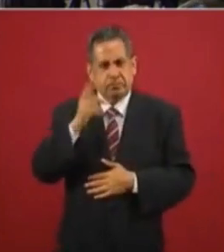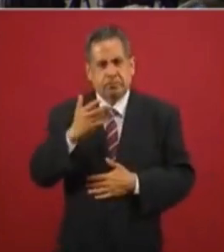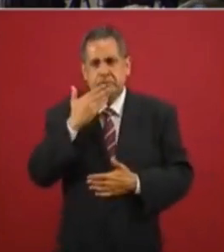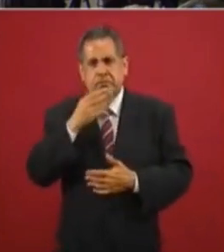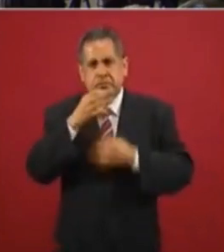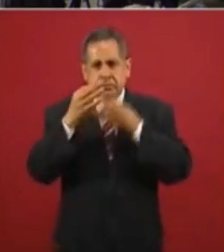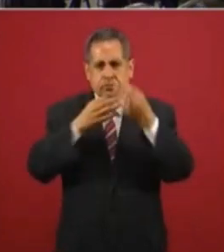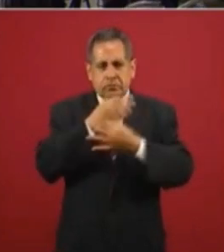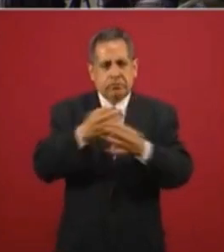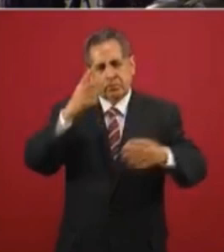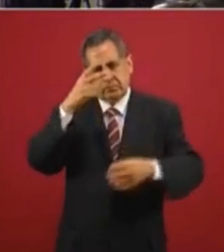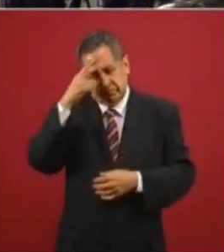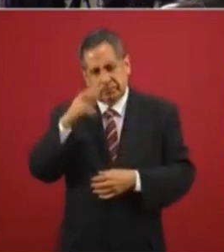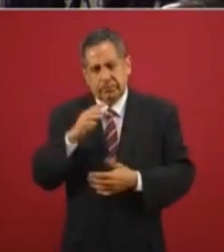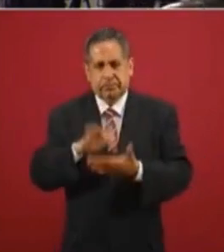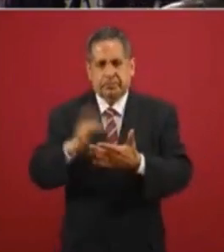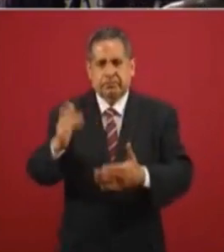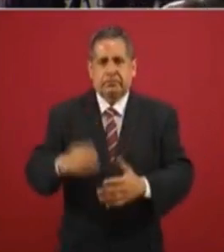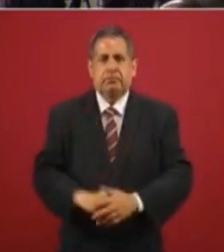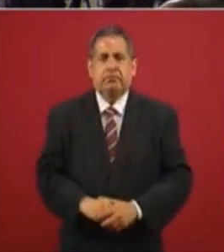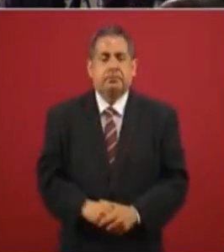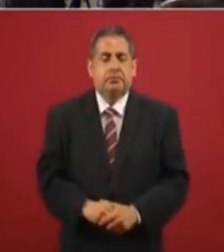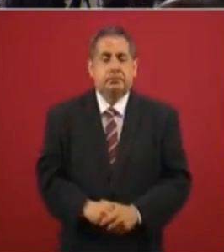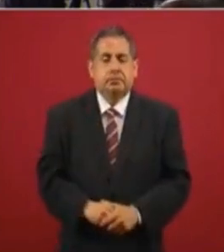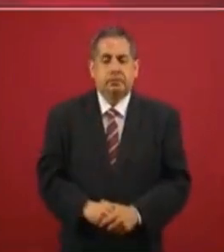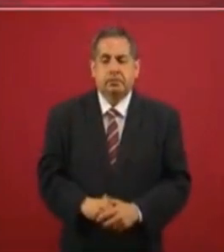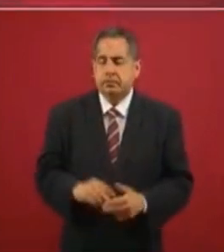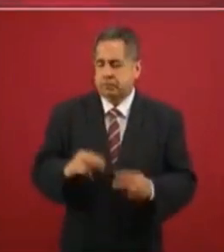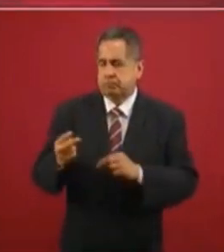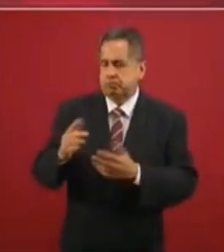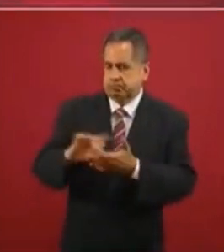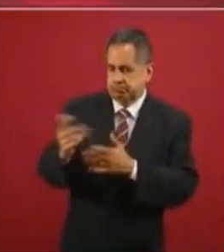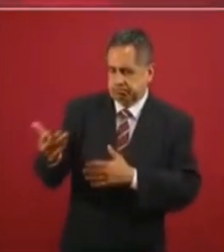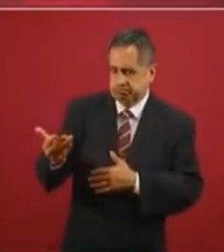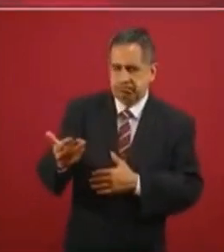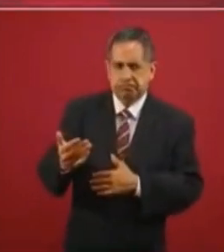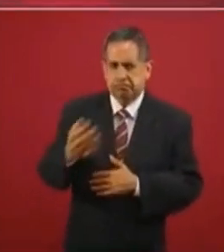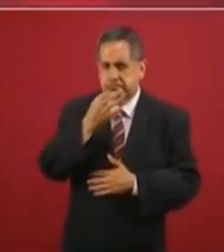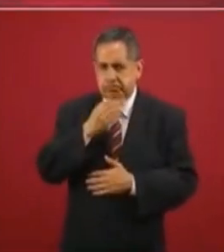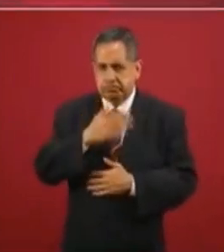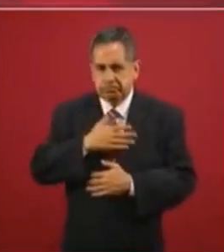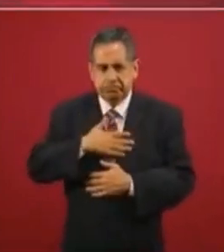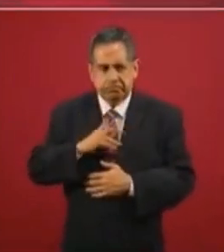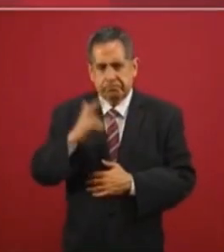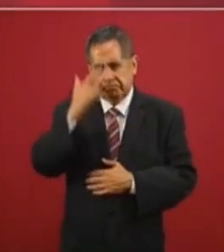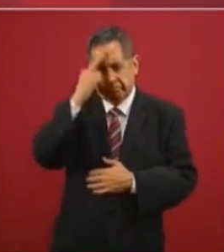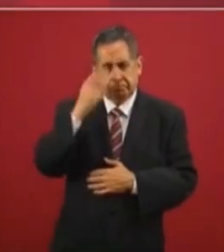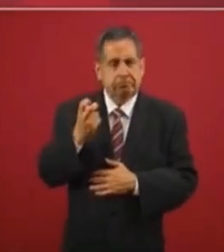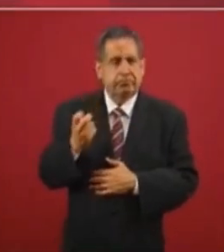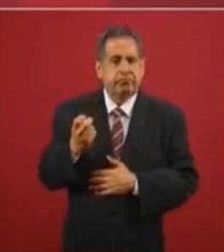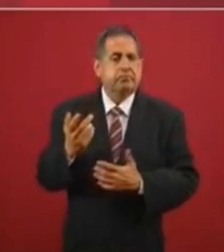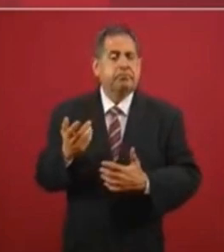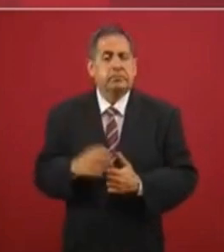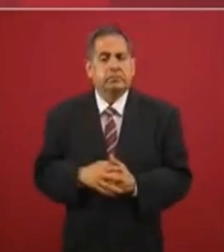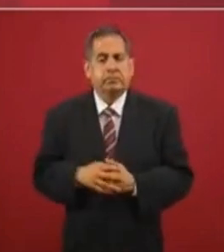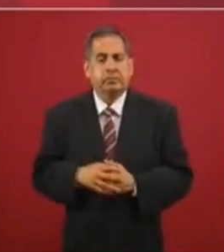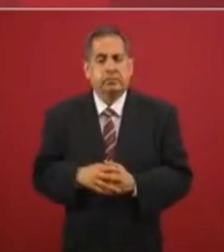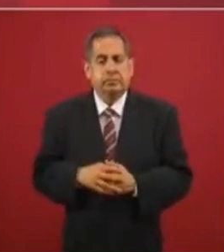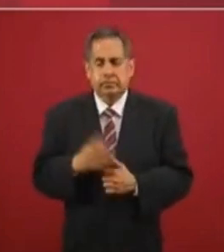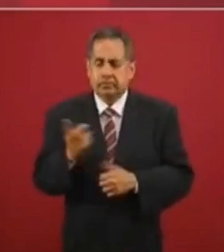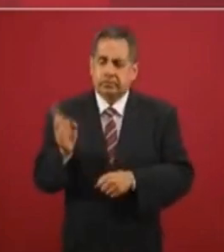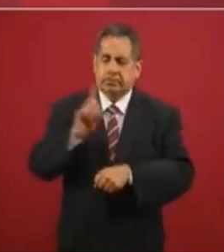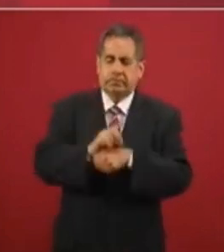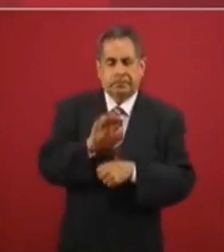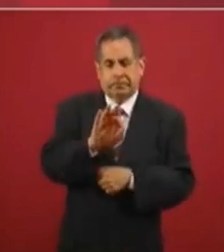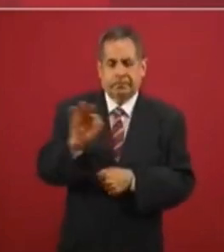buena noticia a México. Gracias, presidente. No, al contrario, gracias por recordar esta, no sólo la